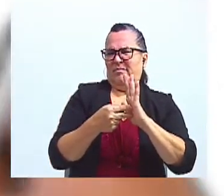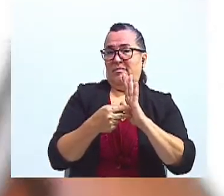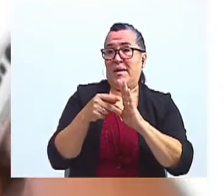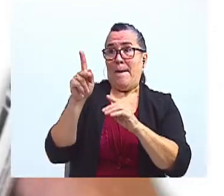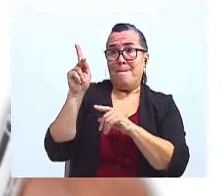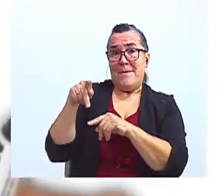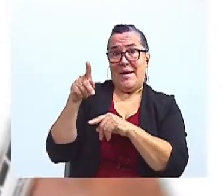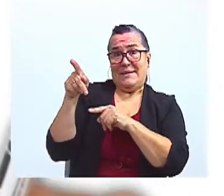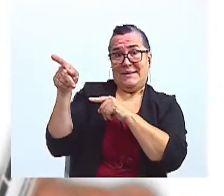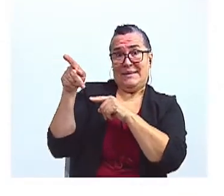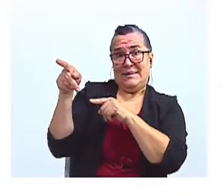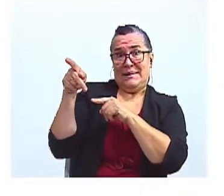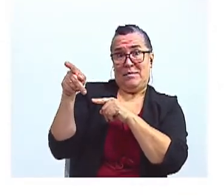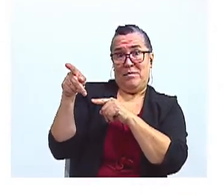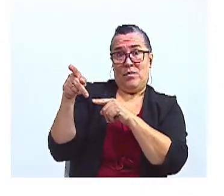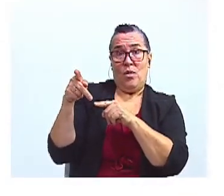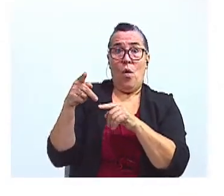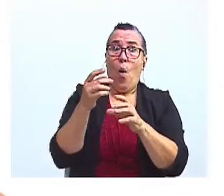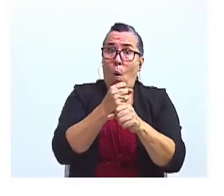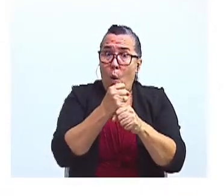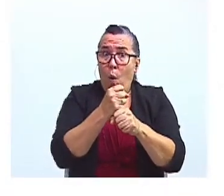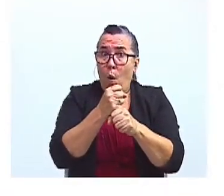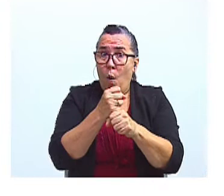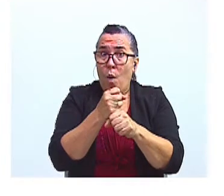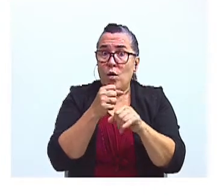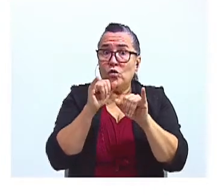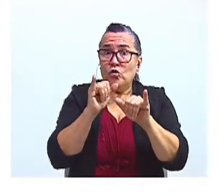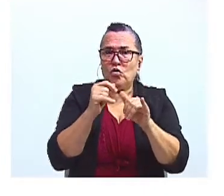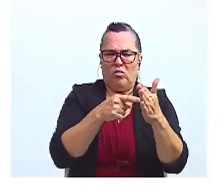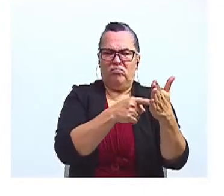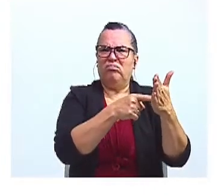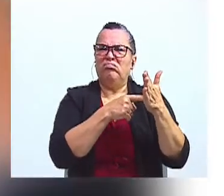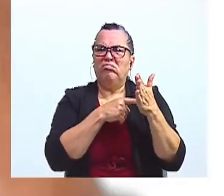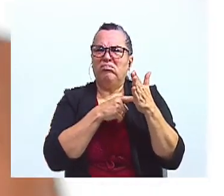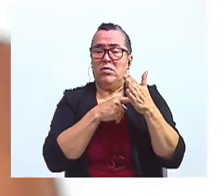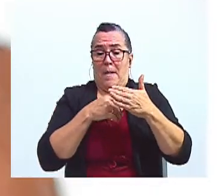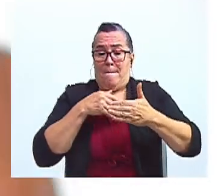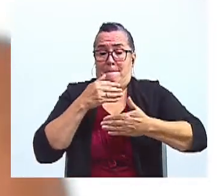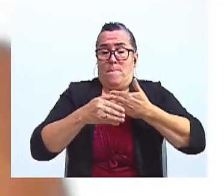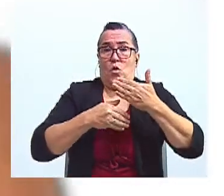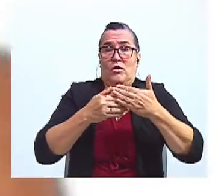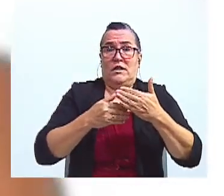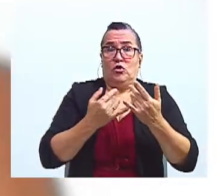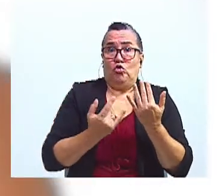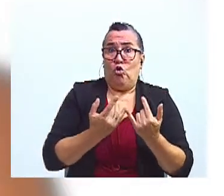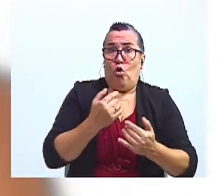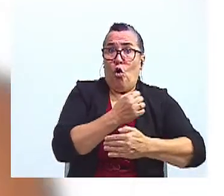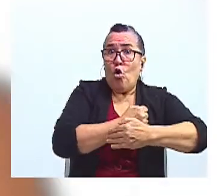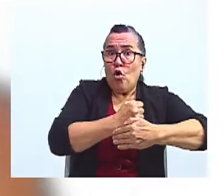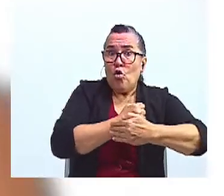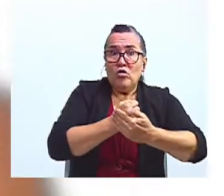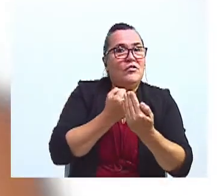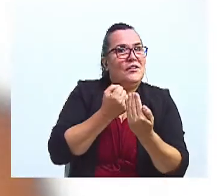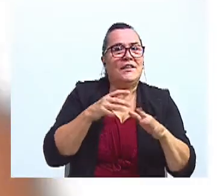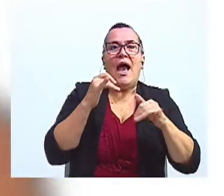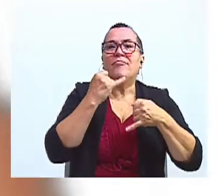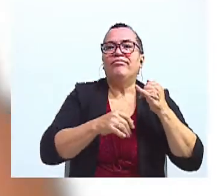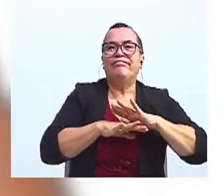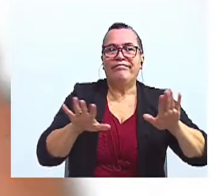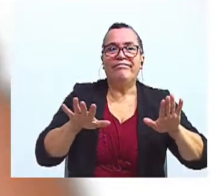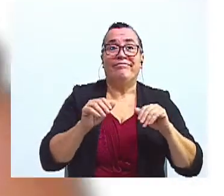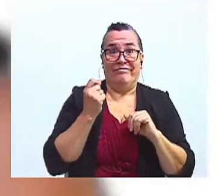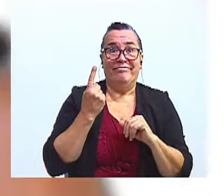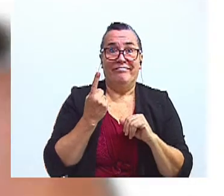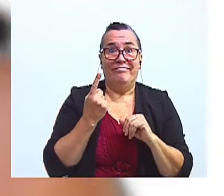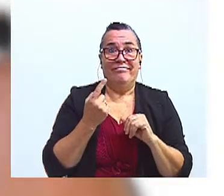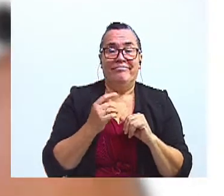participio hecho me indica que el proceso de cocción ha terminado.